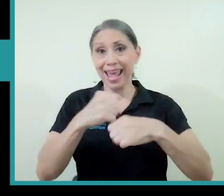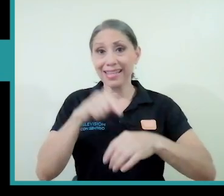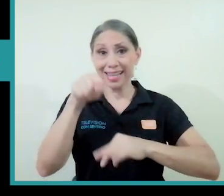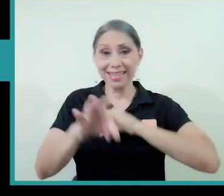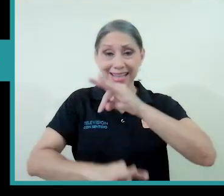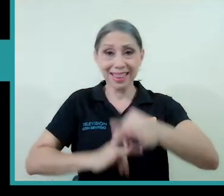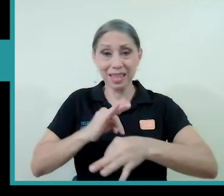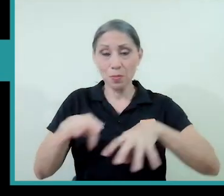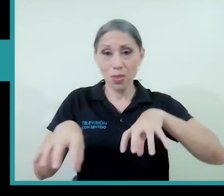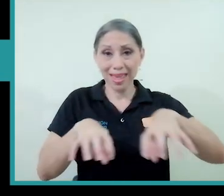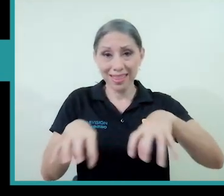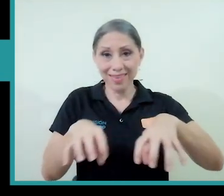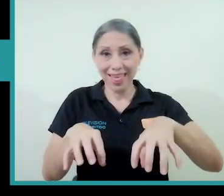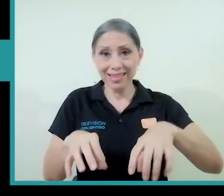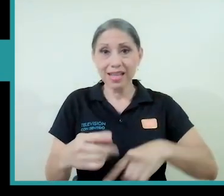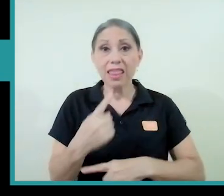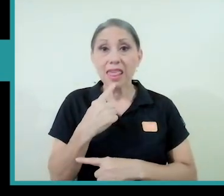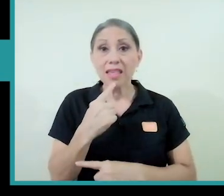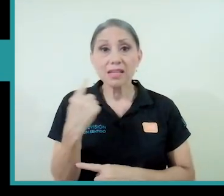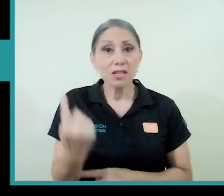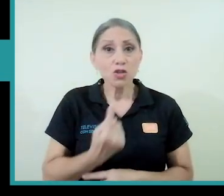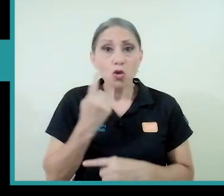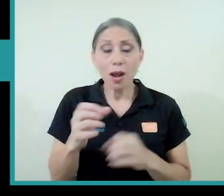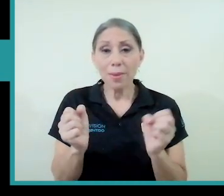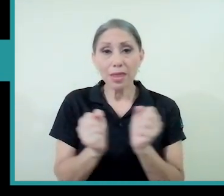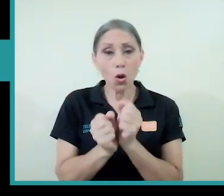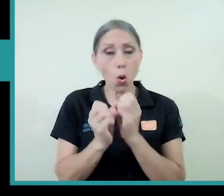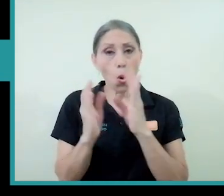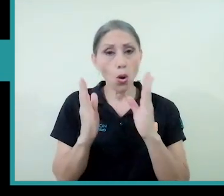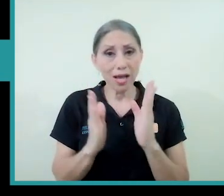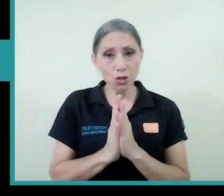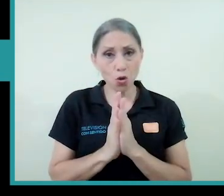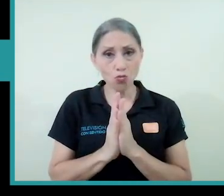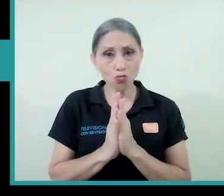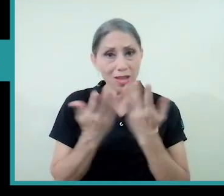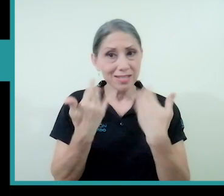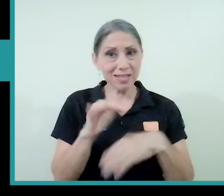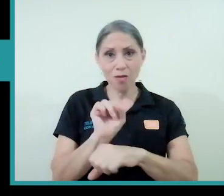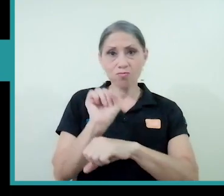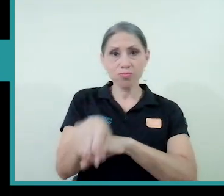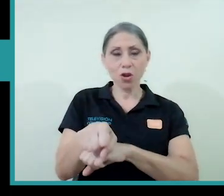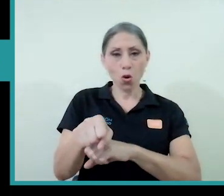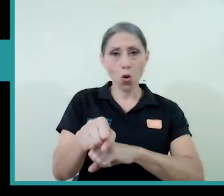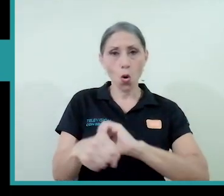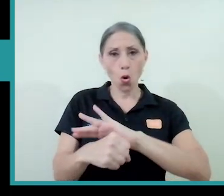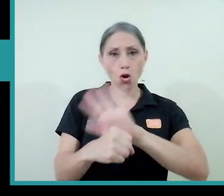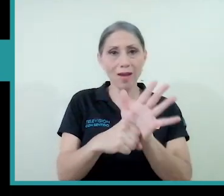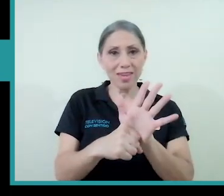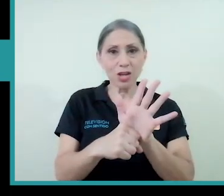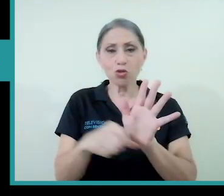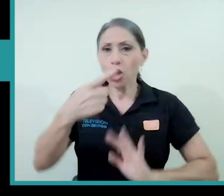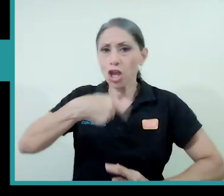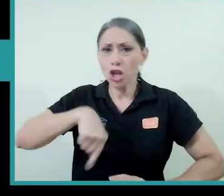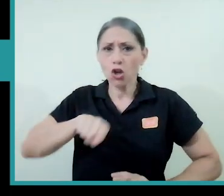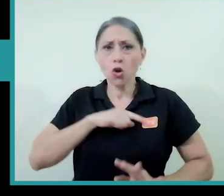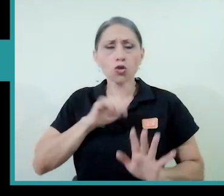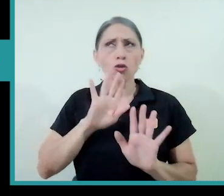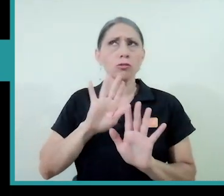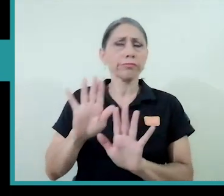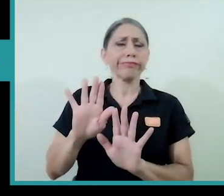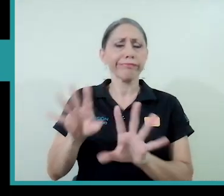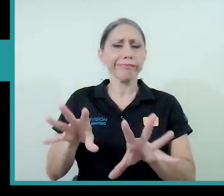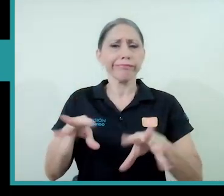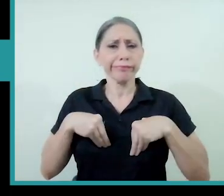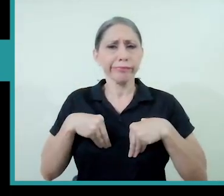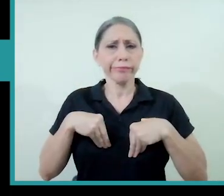decir, bueno, solo con oración vamos a vencer al coronavirus y repudiamos el sobrevuelo de la negrita, que más bien eso va